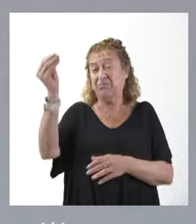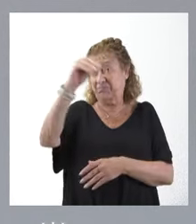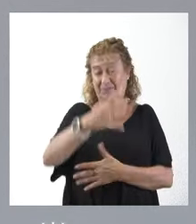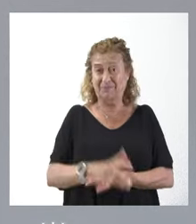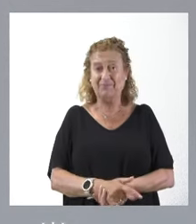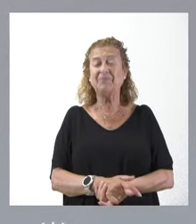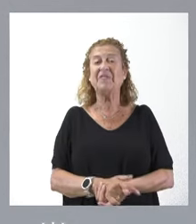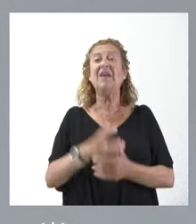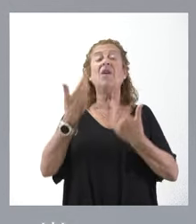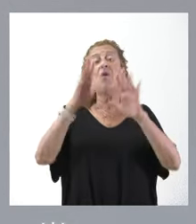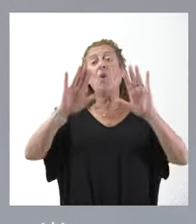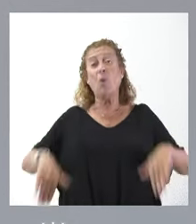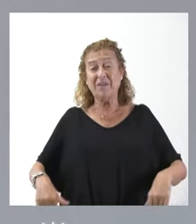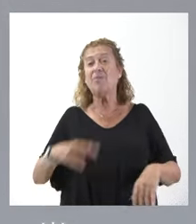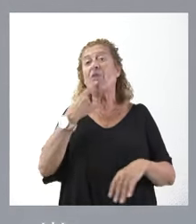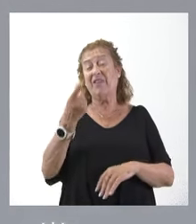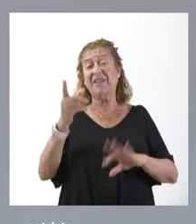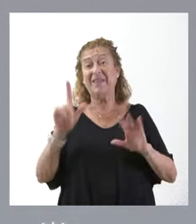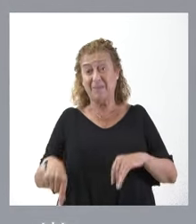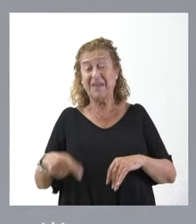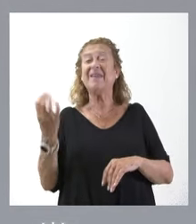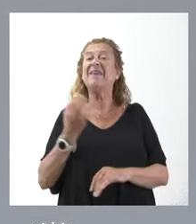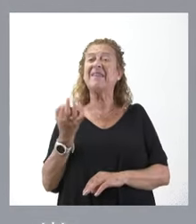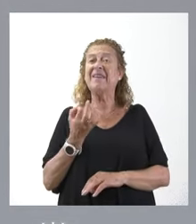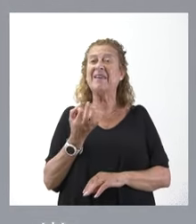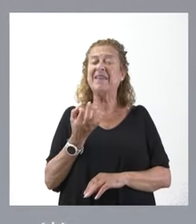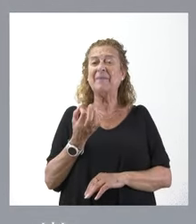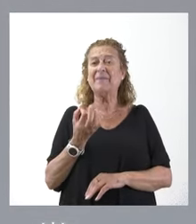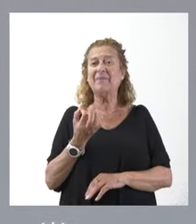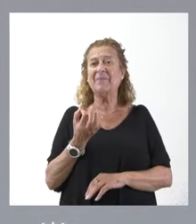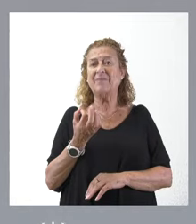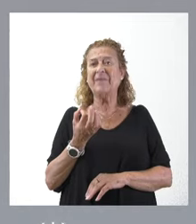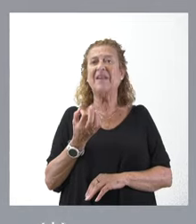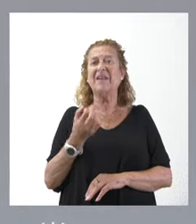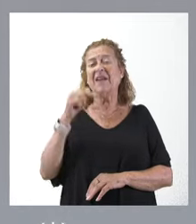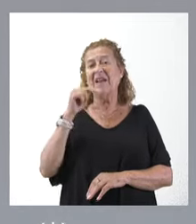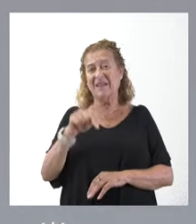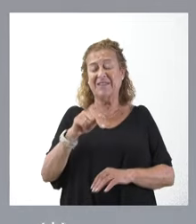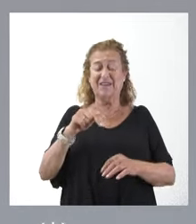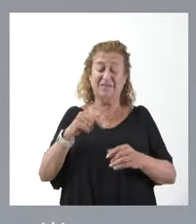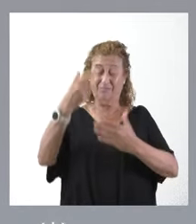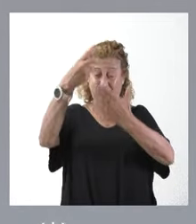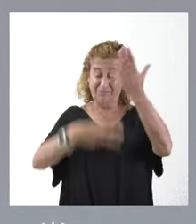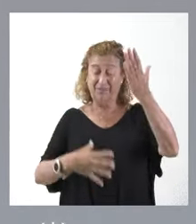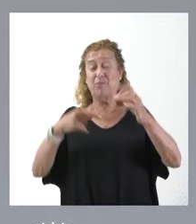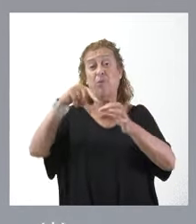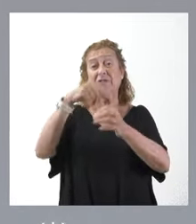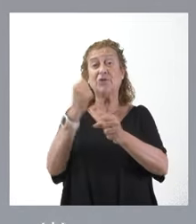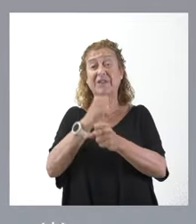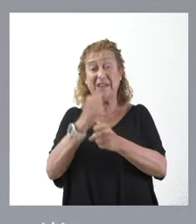Y, por último, significarles que estas relaciones de puestos de trabajo se han sometido,